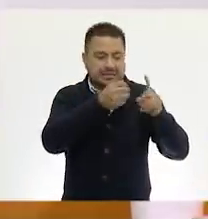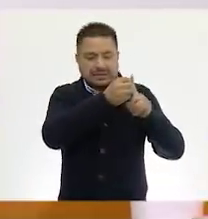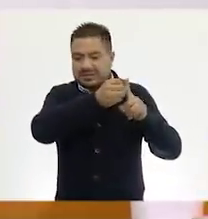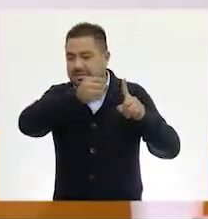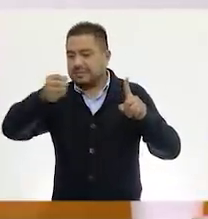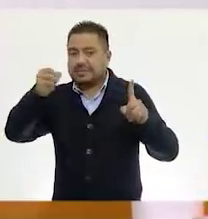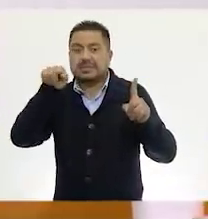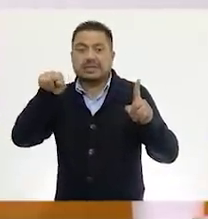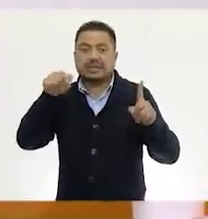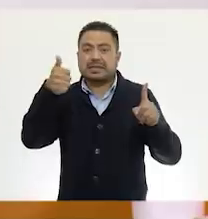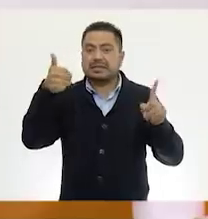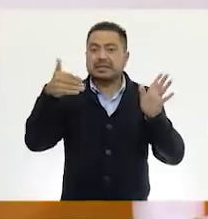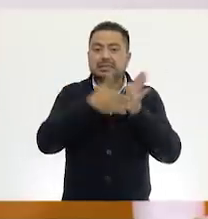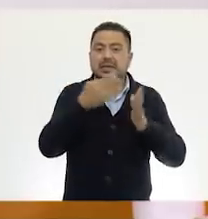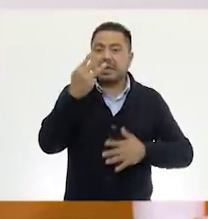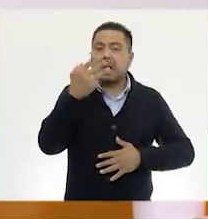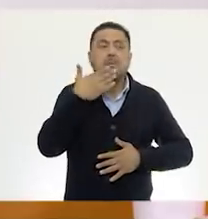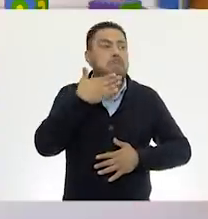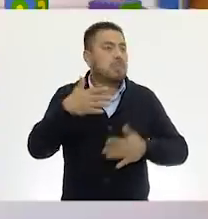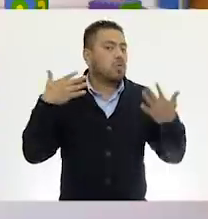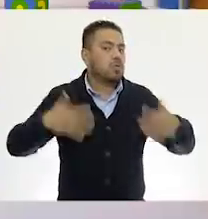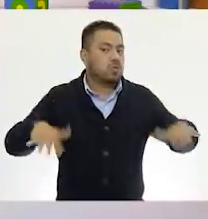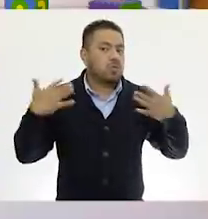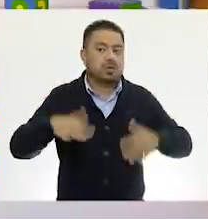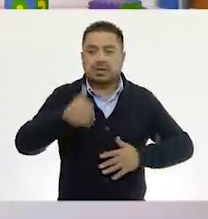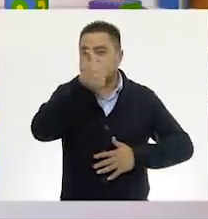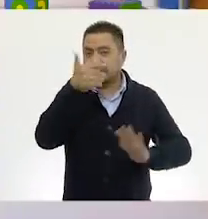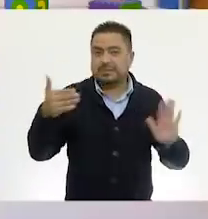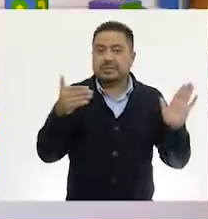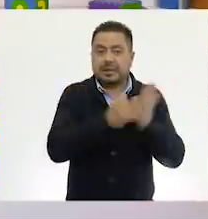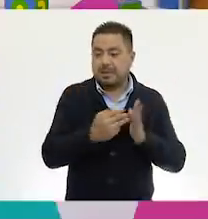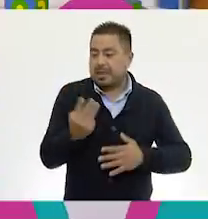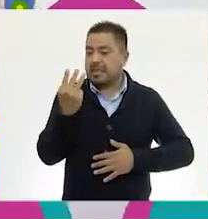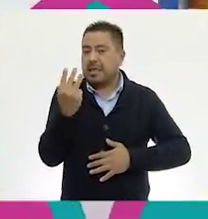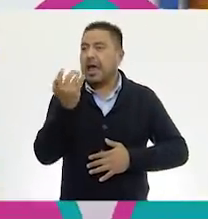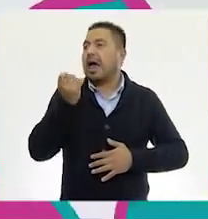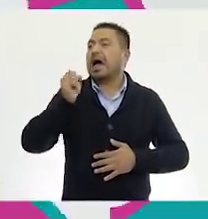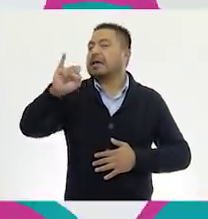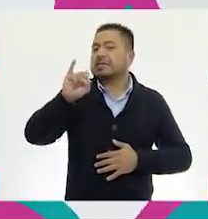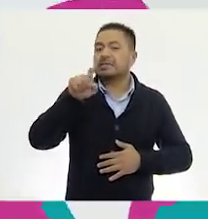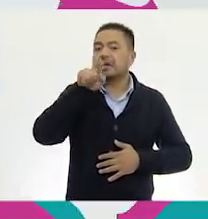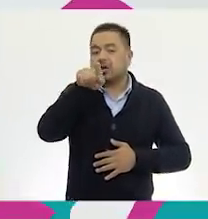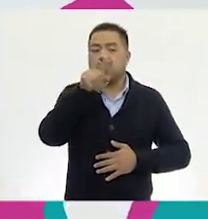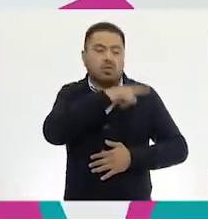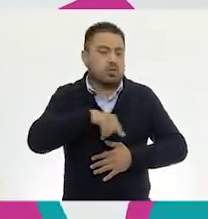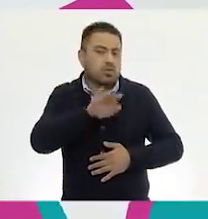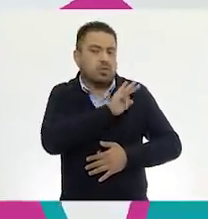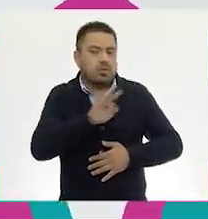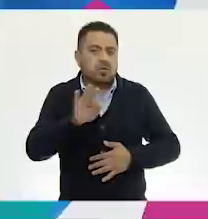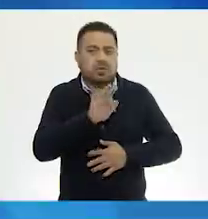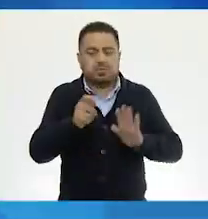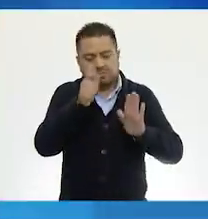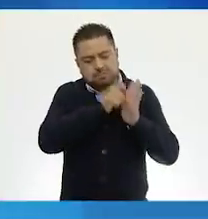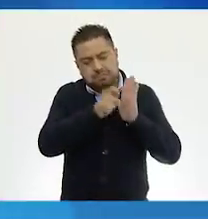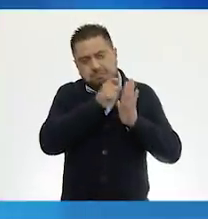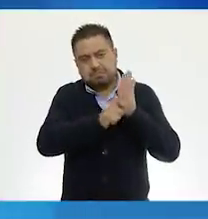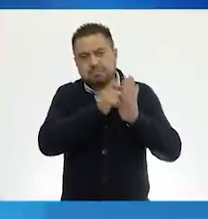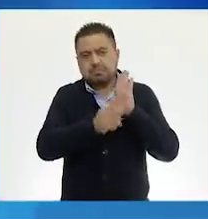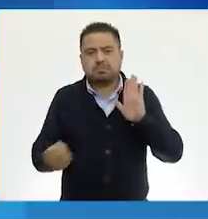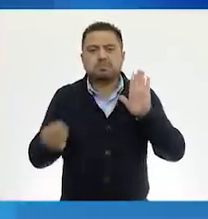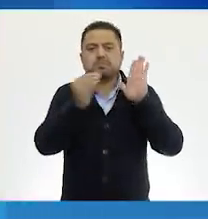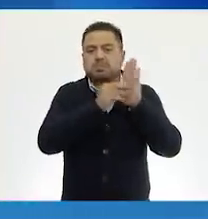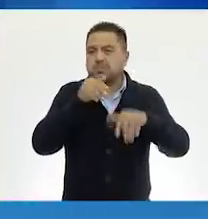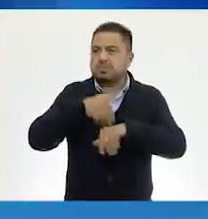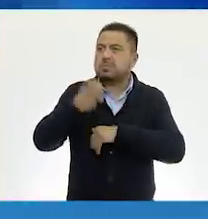3. Muy bien. 6,000, 3. Así es la forma en la que nosotros podemos representar esta